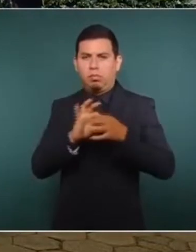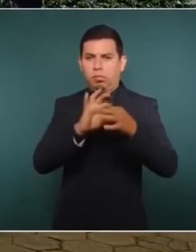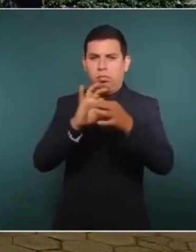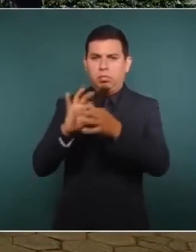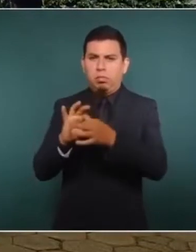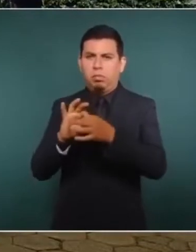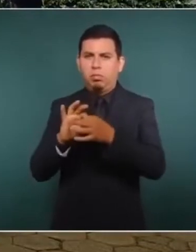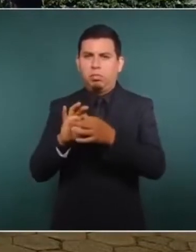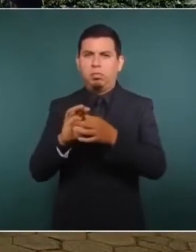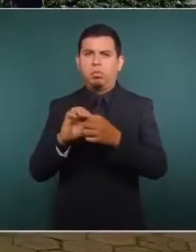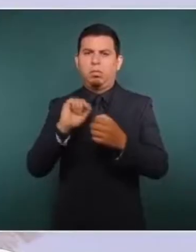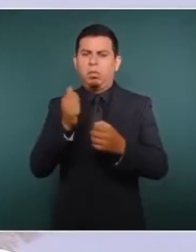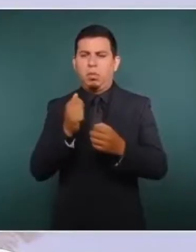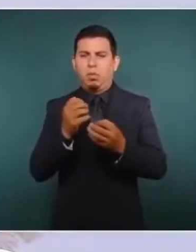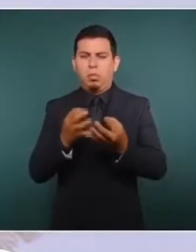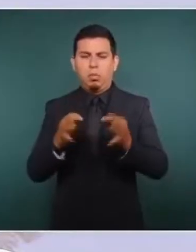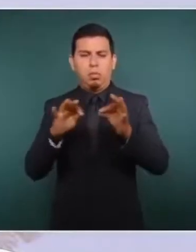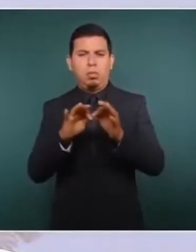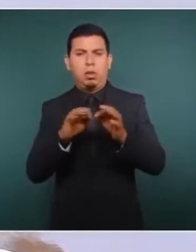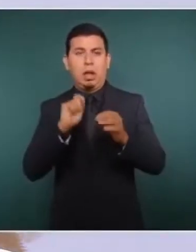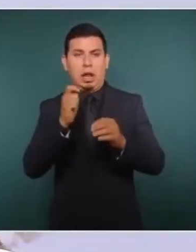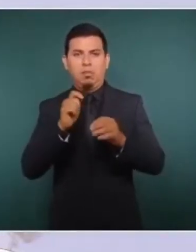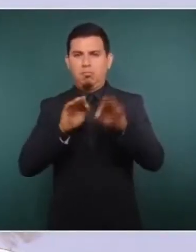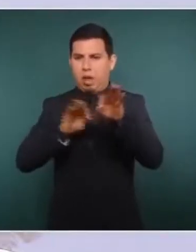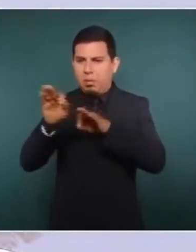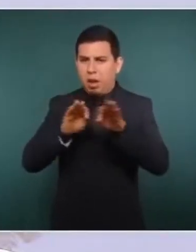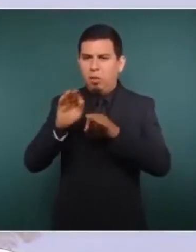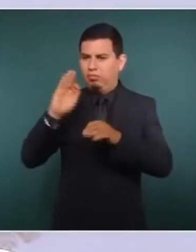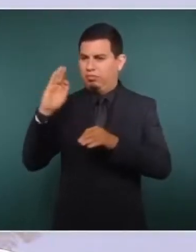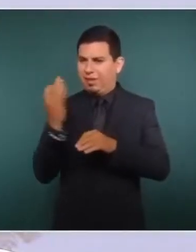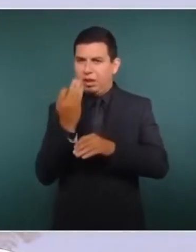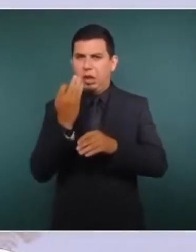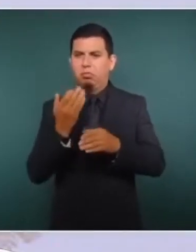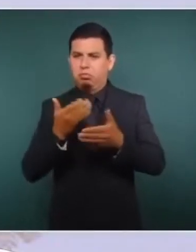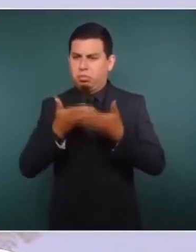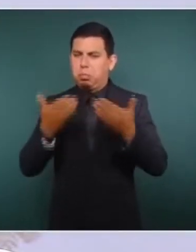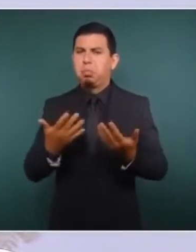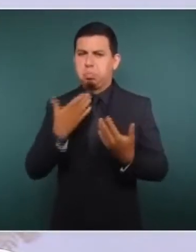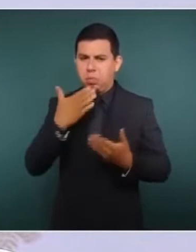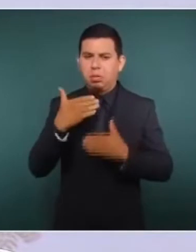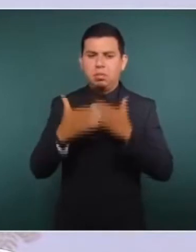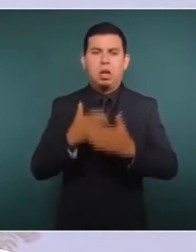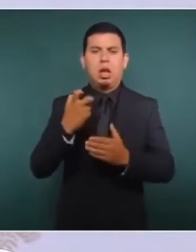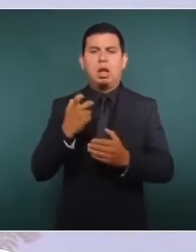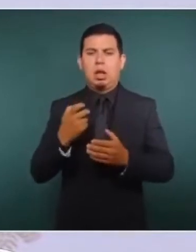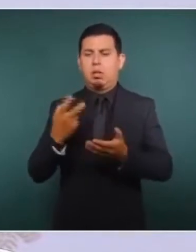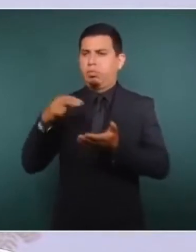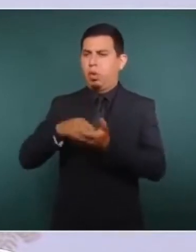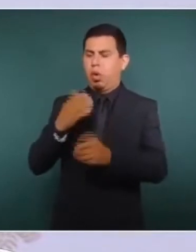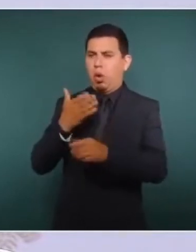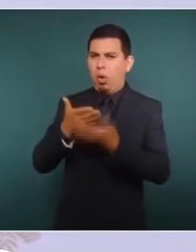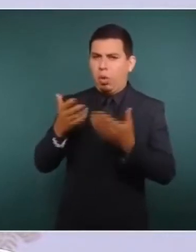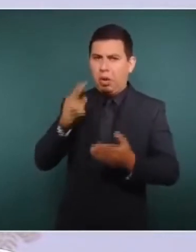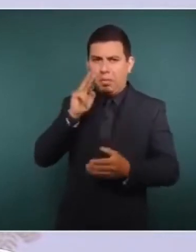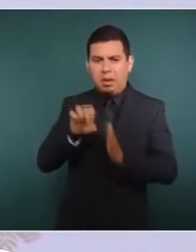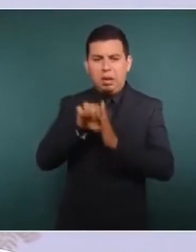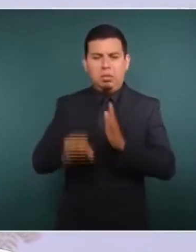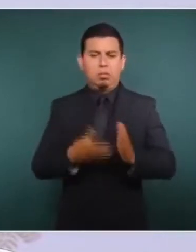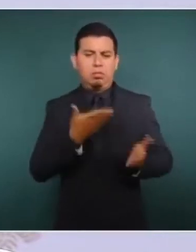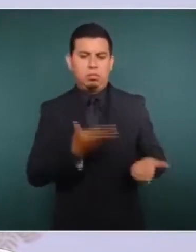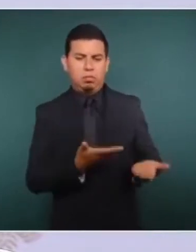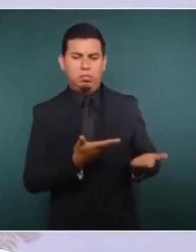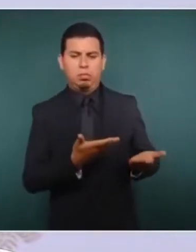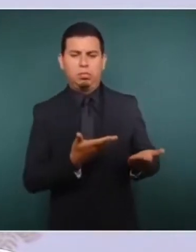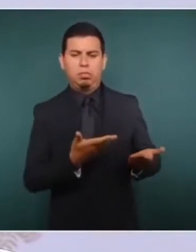el federalismo funciona y hay que señalar que el día de hoy, 24 de julio marca